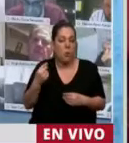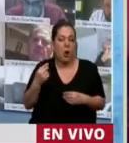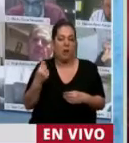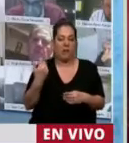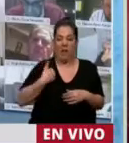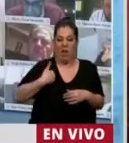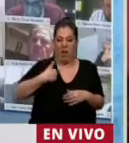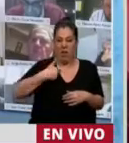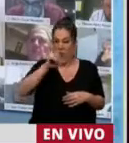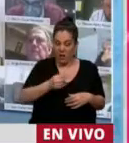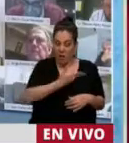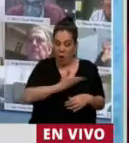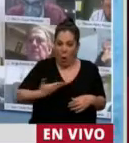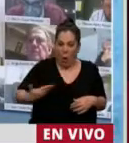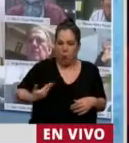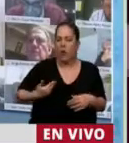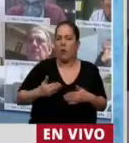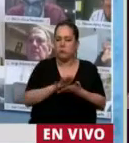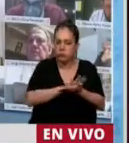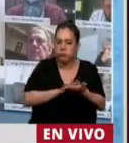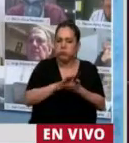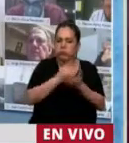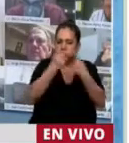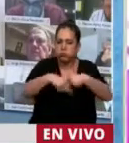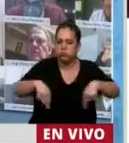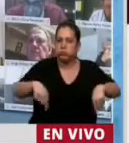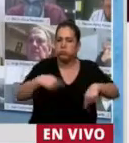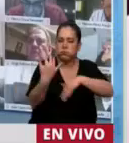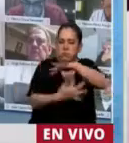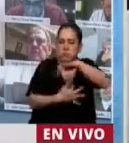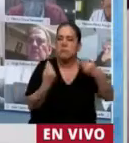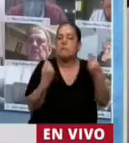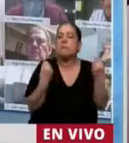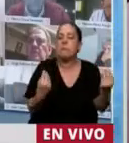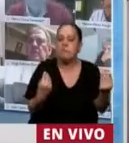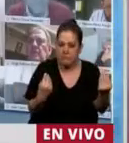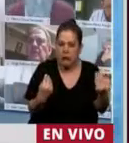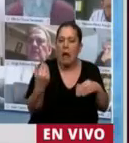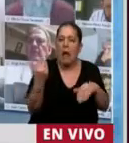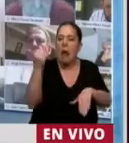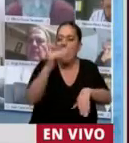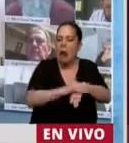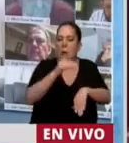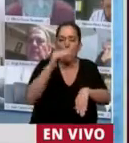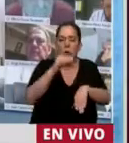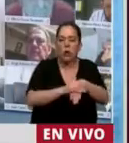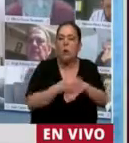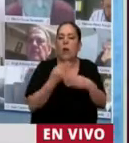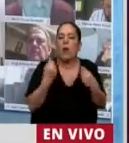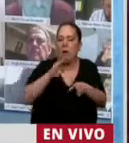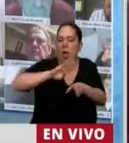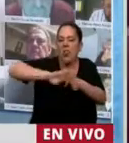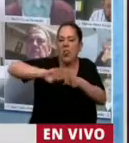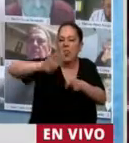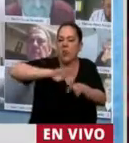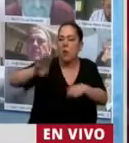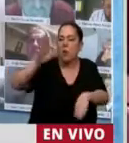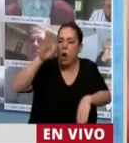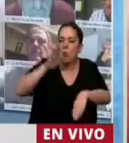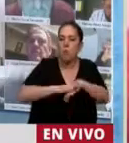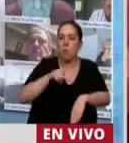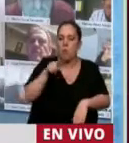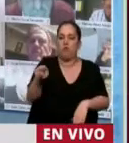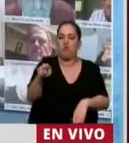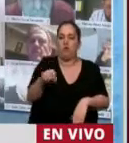una forma de sesionar, creo que así como pasa a nivel mundial, la forma virtual es la única de tratar de mantener